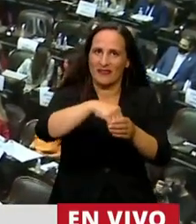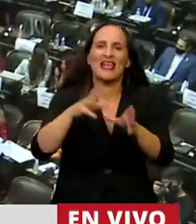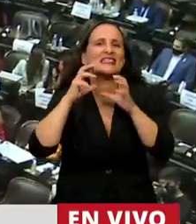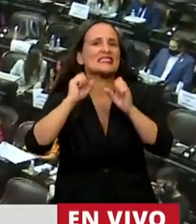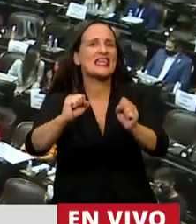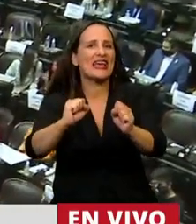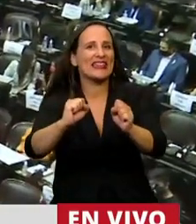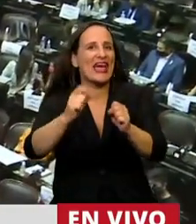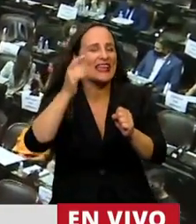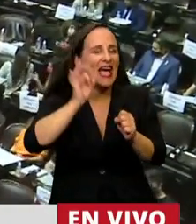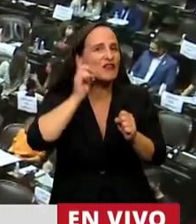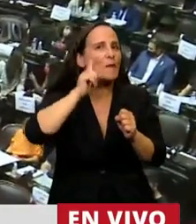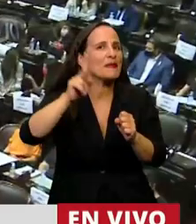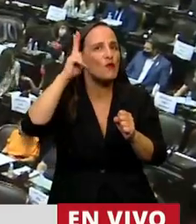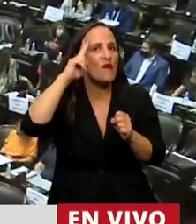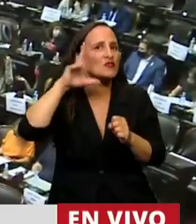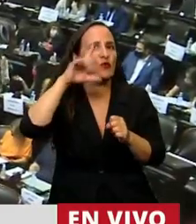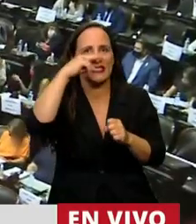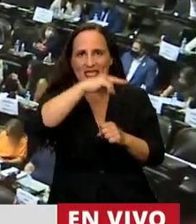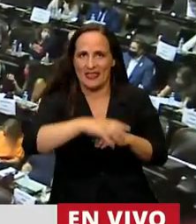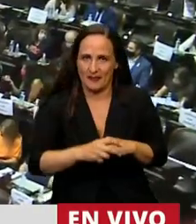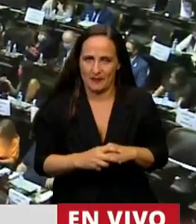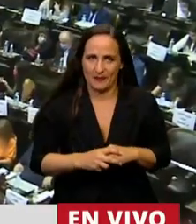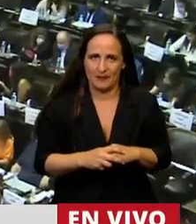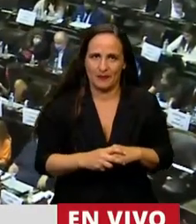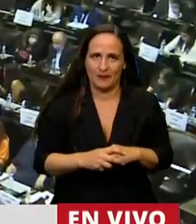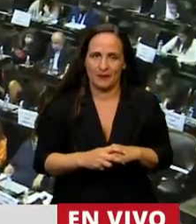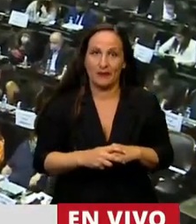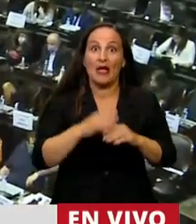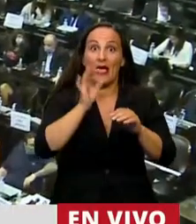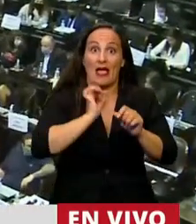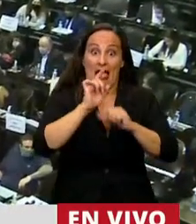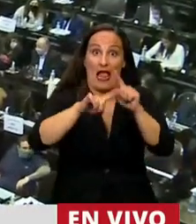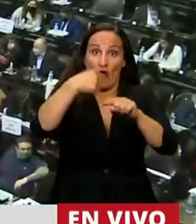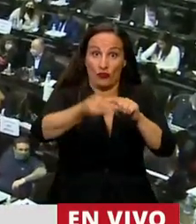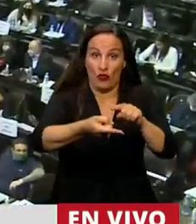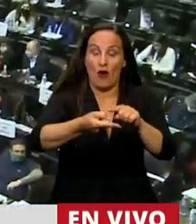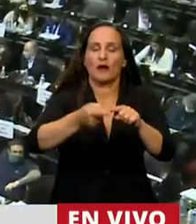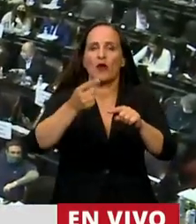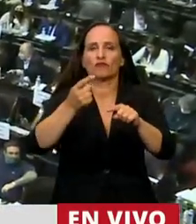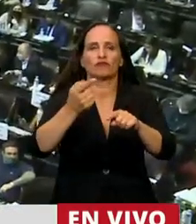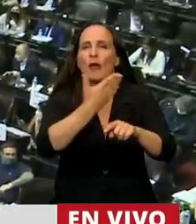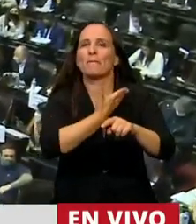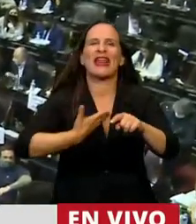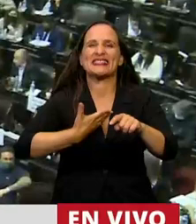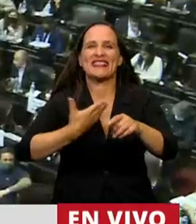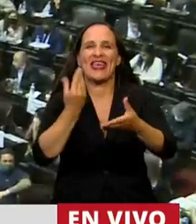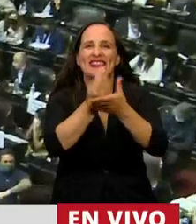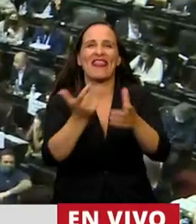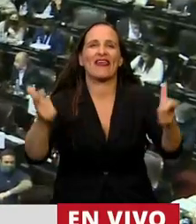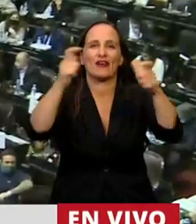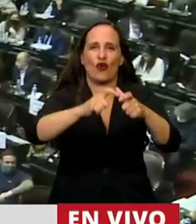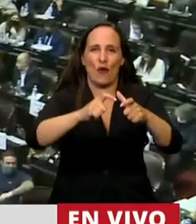secretaria en 1957. Y además fue elegida, un año más tarde, presidenta del Comité Río